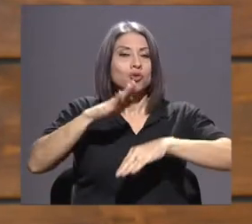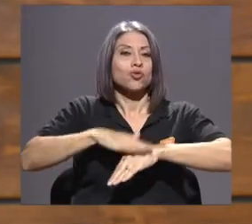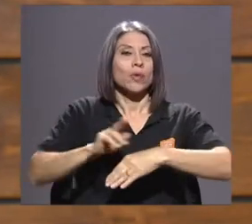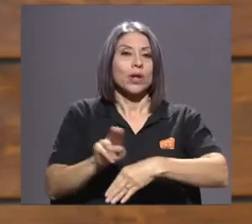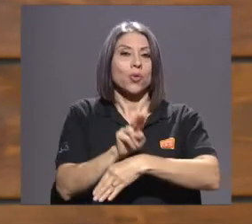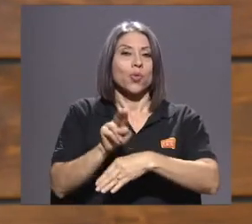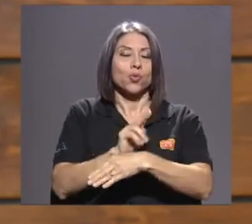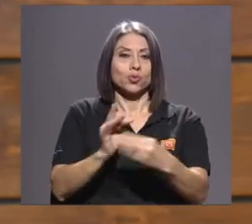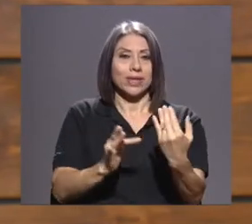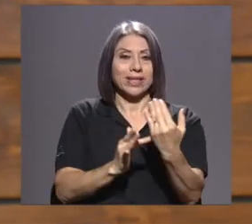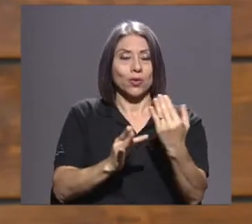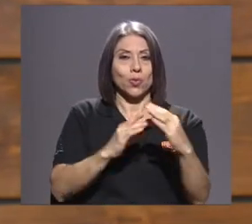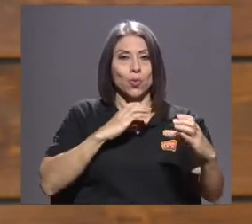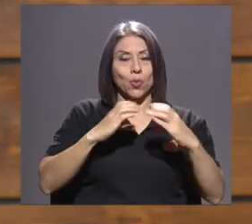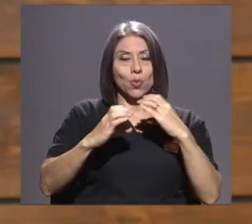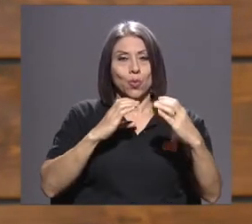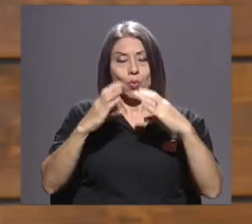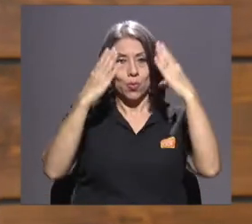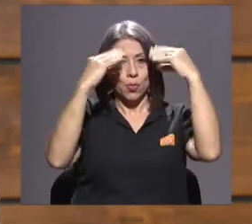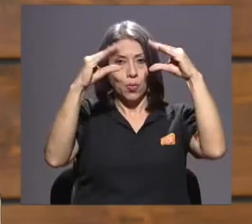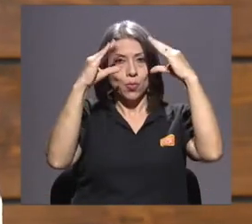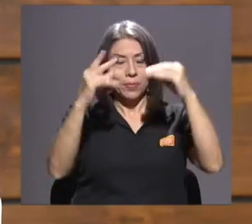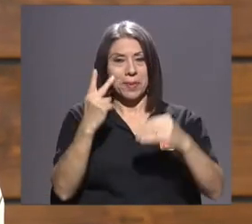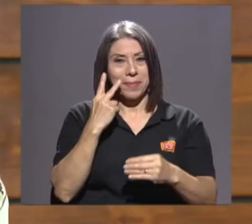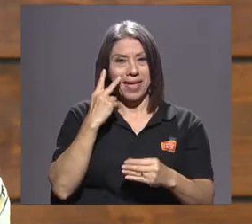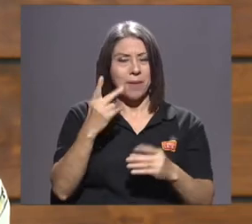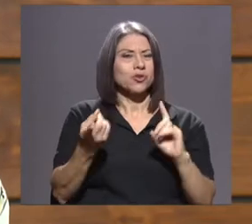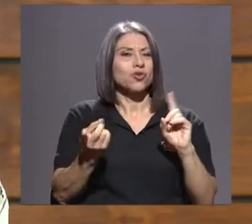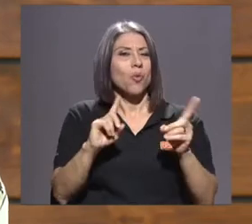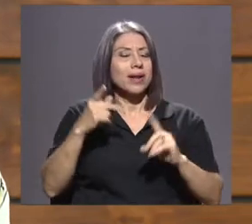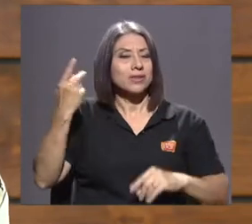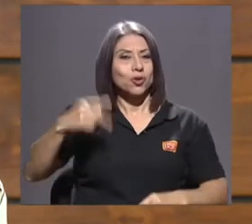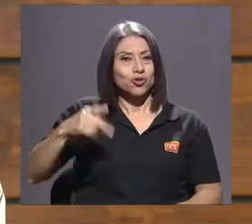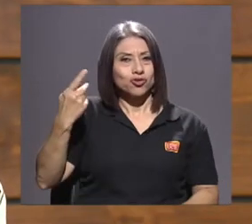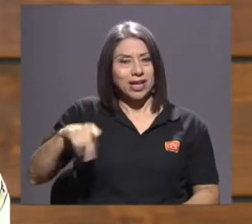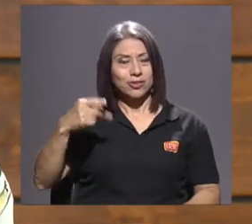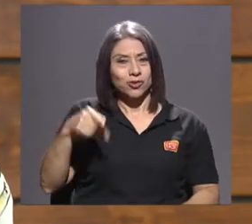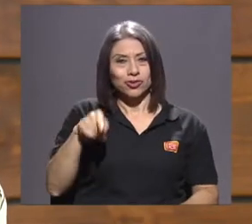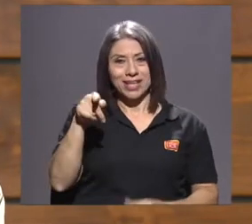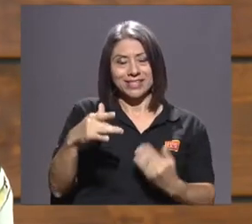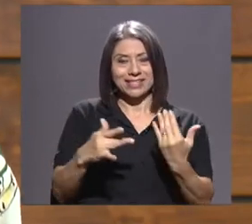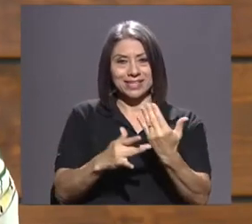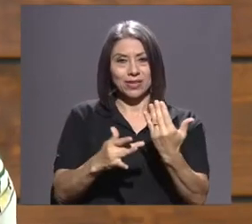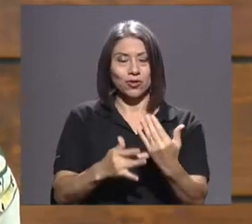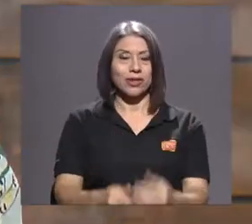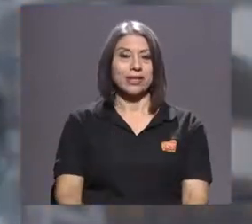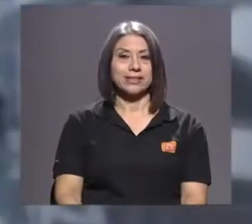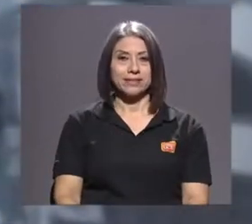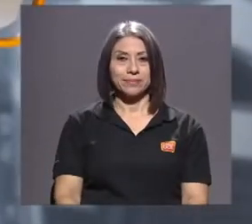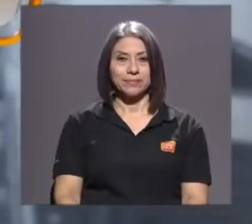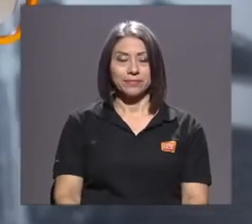tecnologías de comunicación y de información. Entonces veamos cuáles son los riesgos de estas tecnologías.